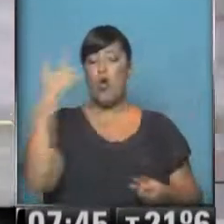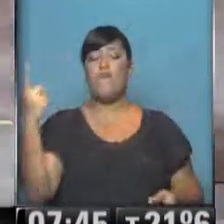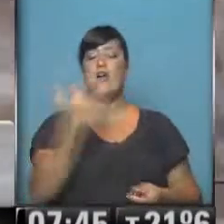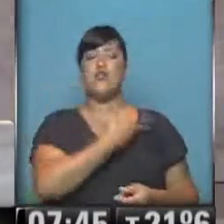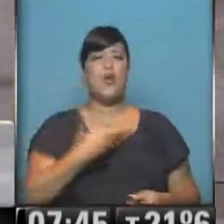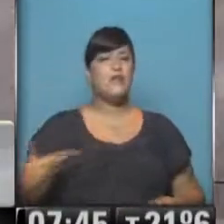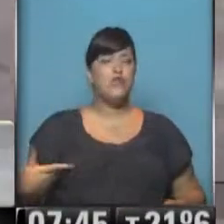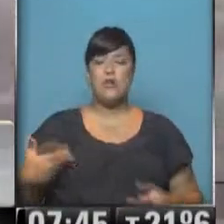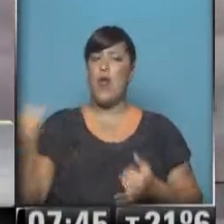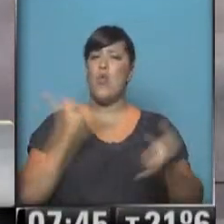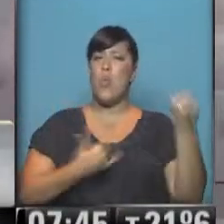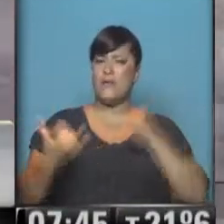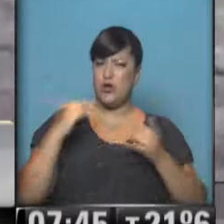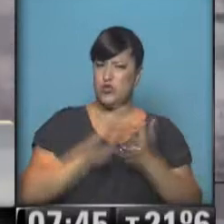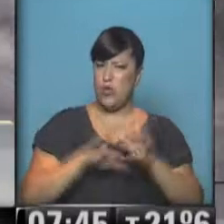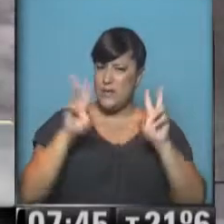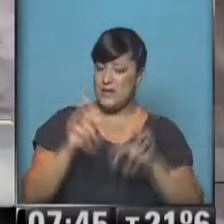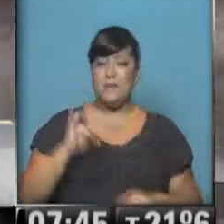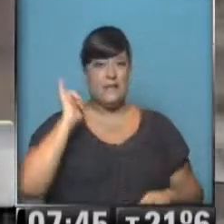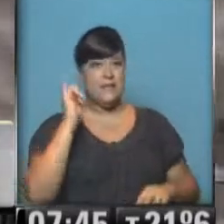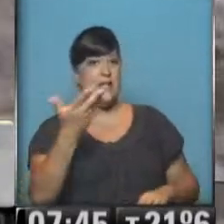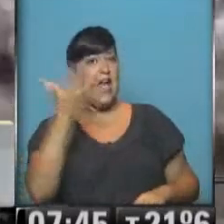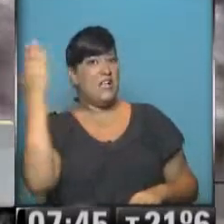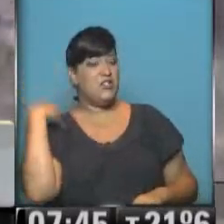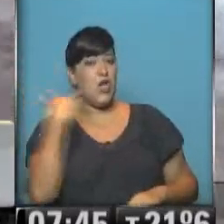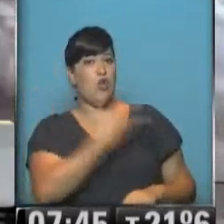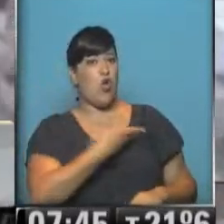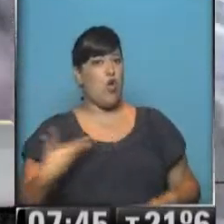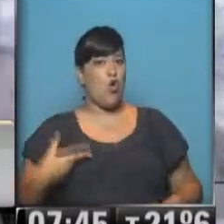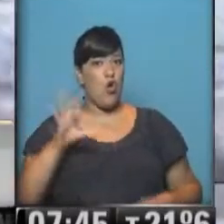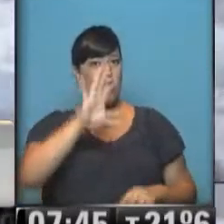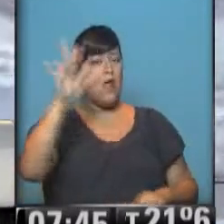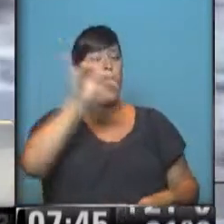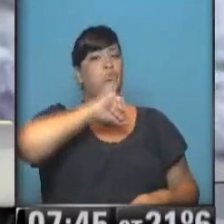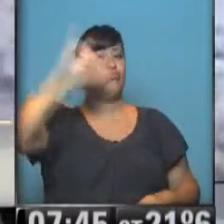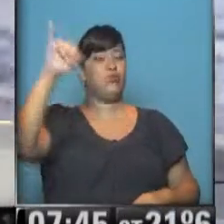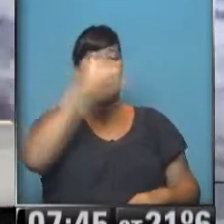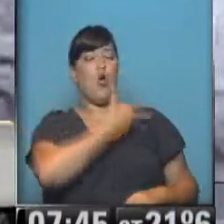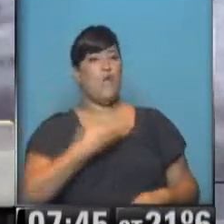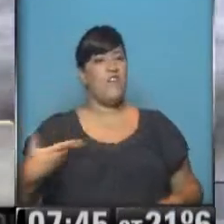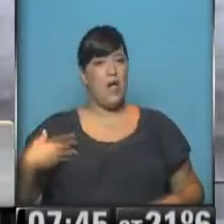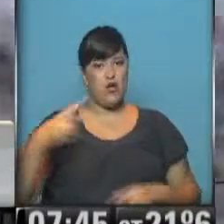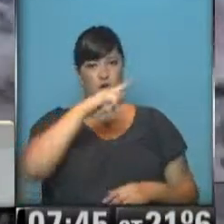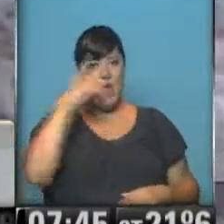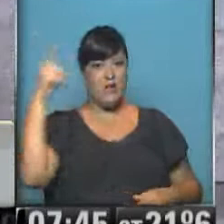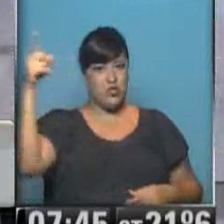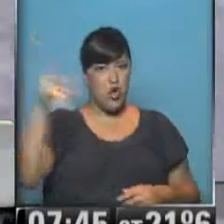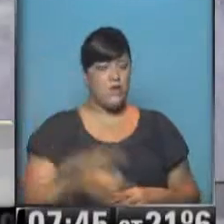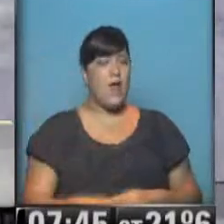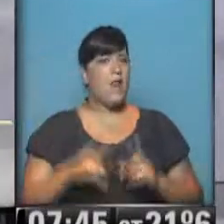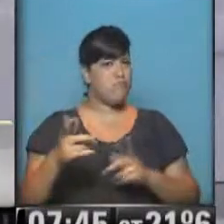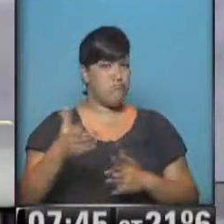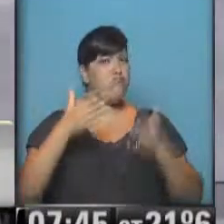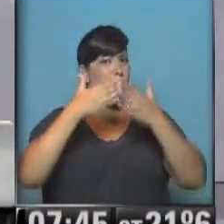cuéntanos un poco de eso. Bueno, sí, ayer el gobernador se comunicó con autoridades del gobierno nacional, tuvimos